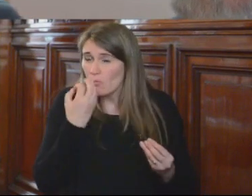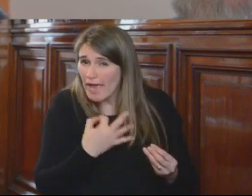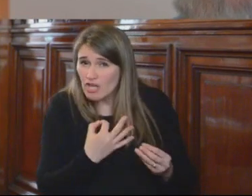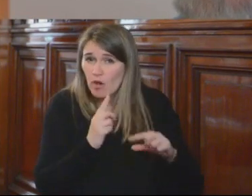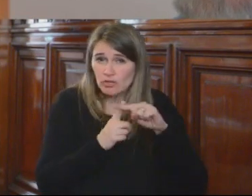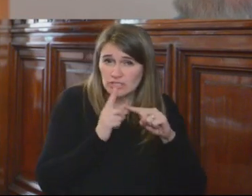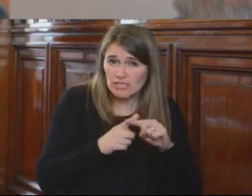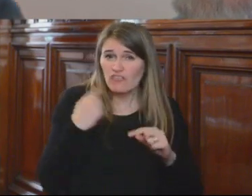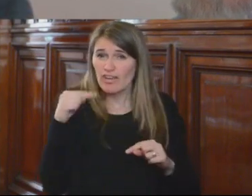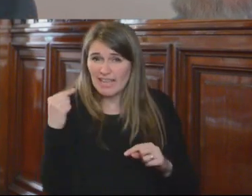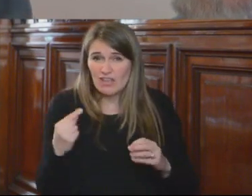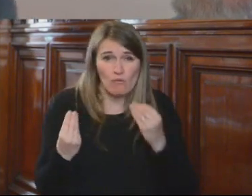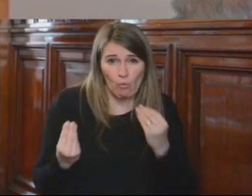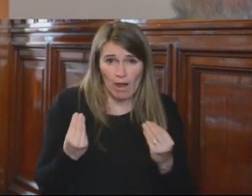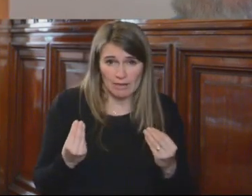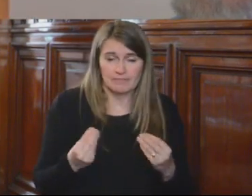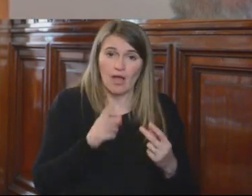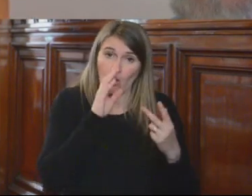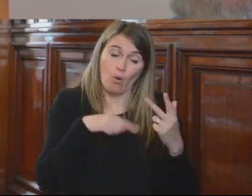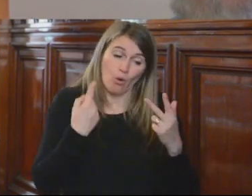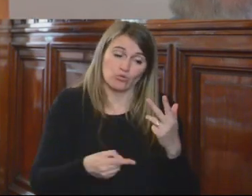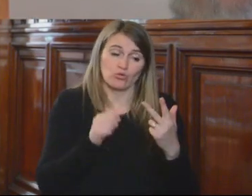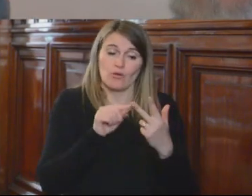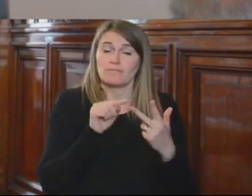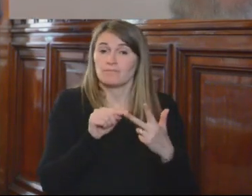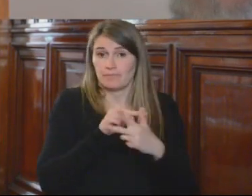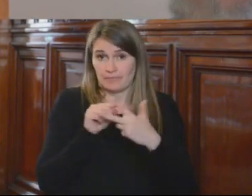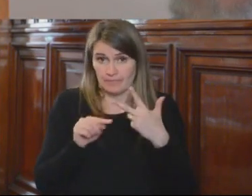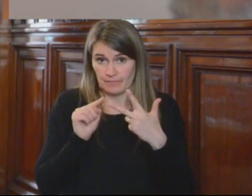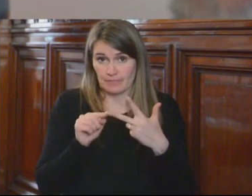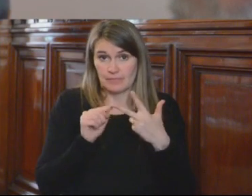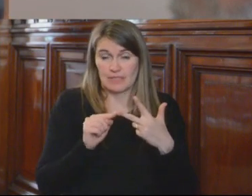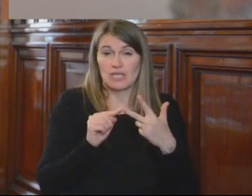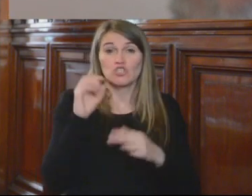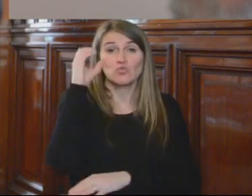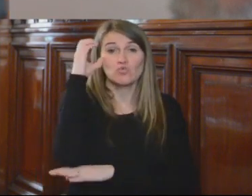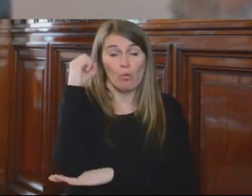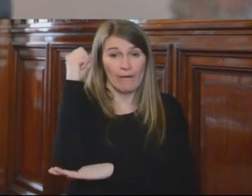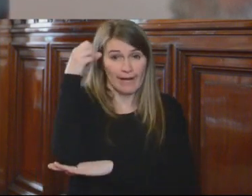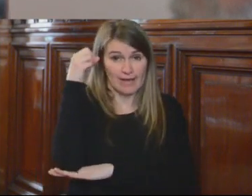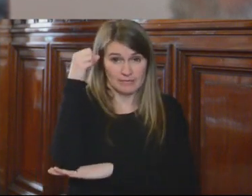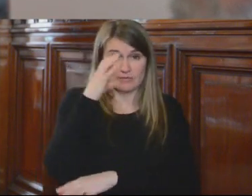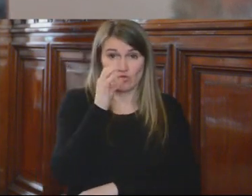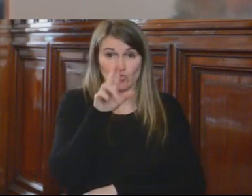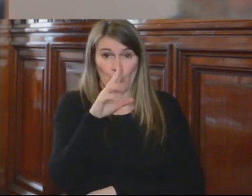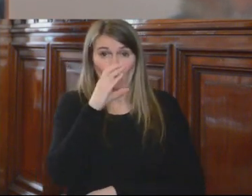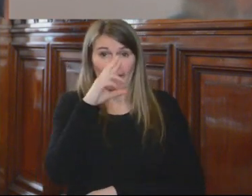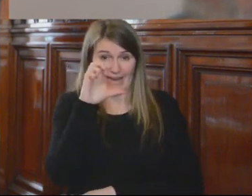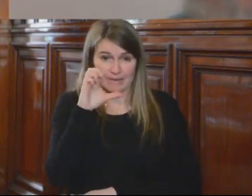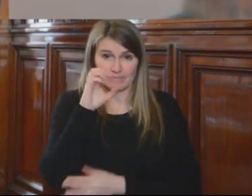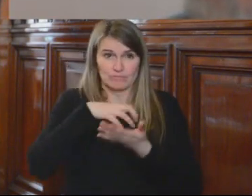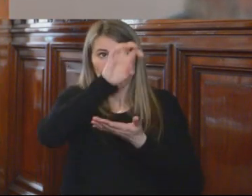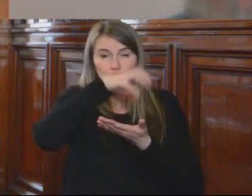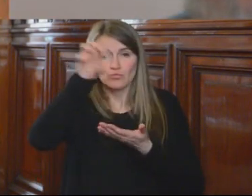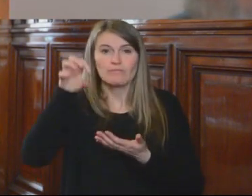positivo o negativo? Y por último, también mi visita a Sucre, me impresionó muchísimo las